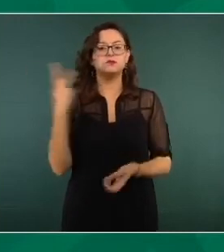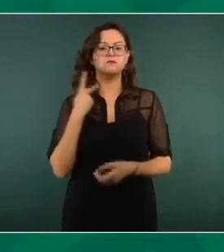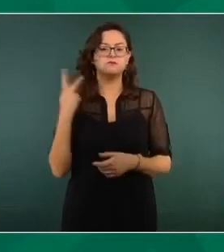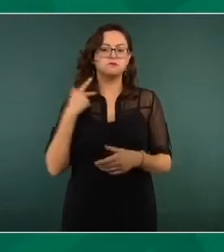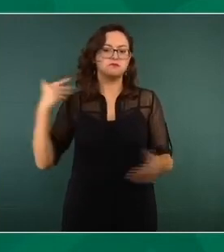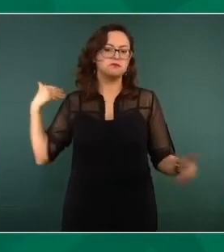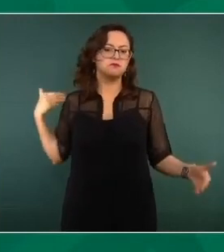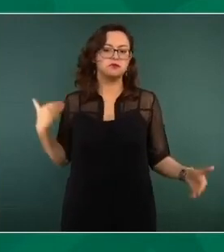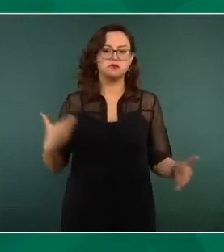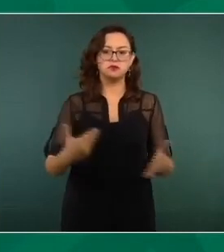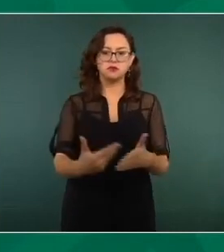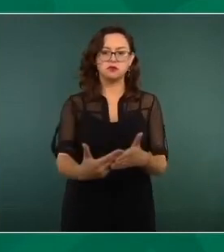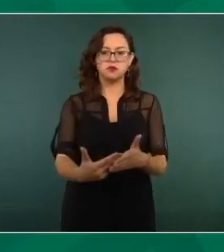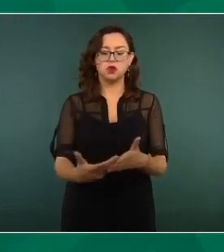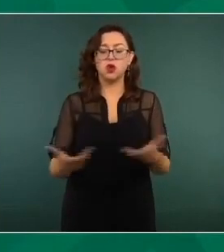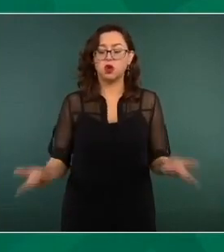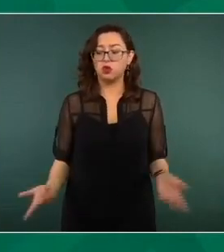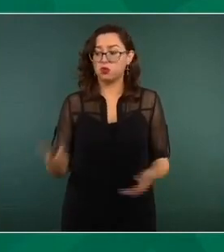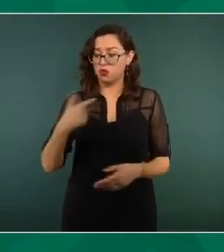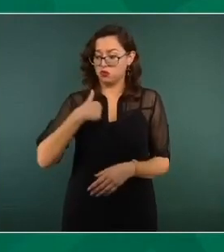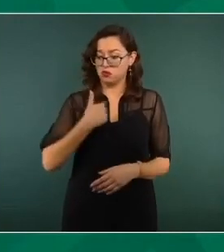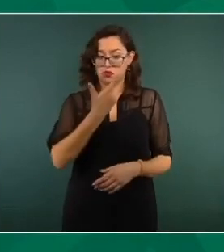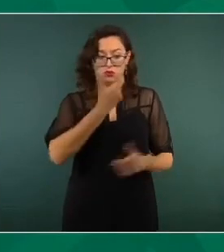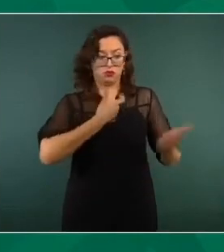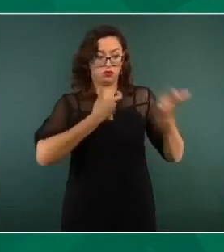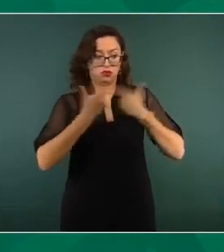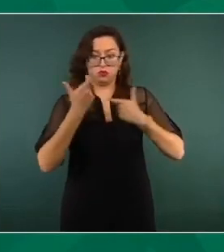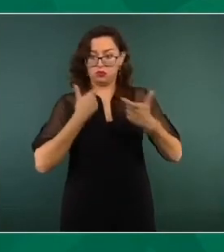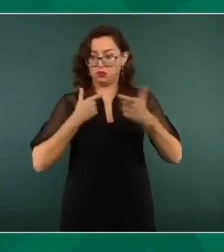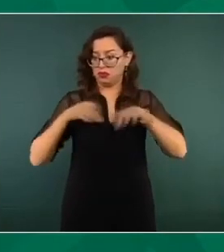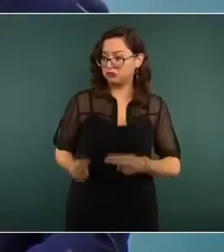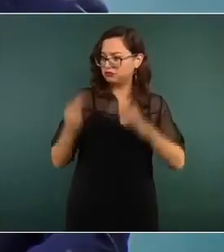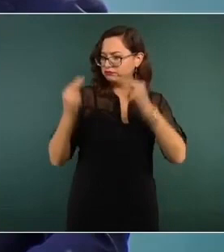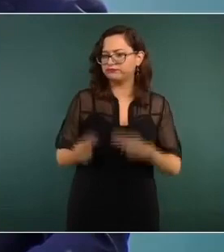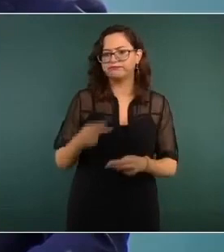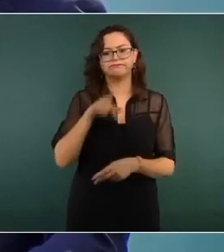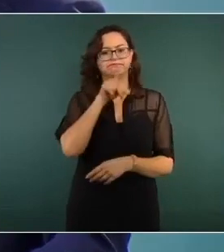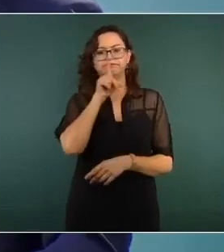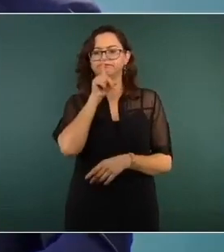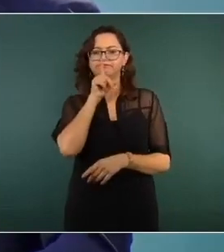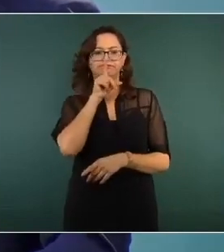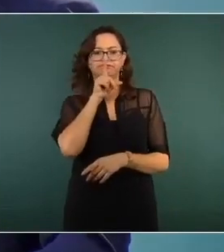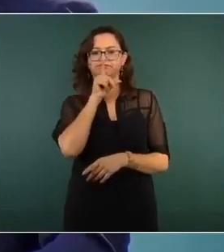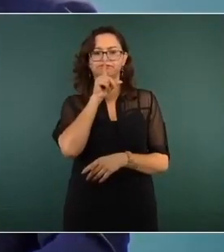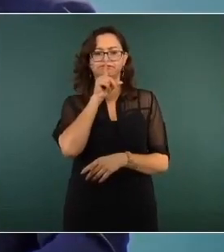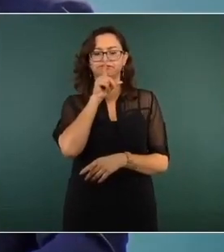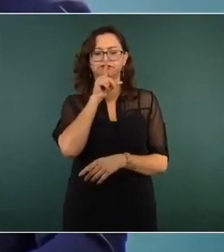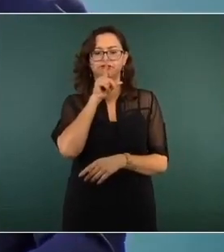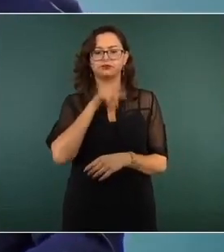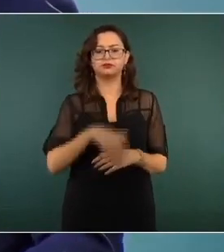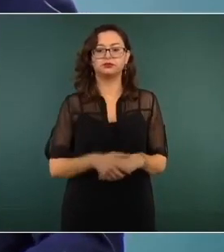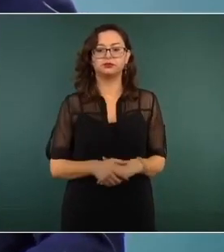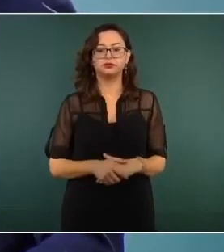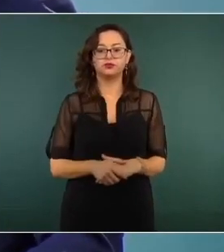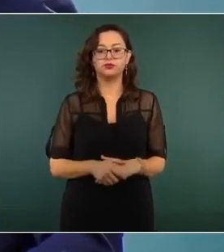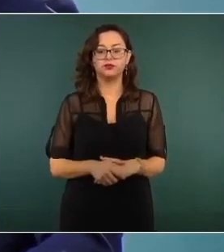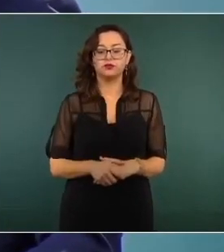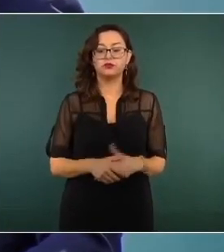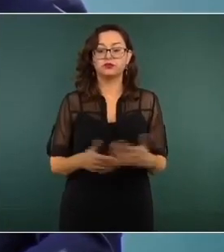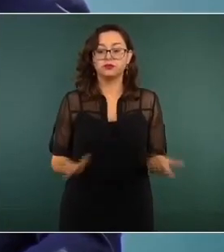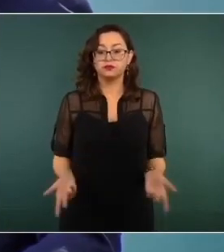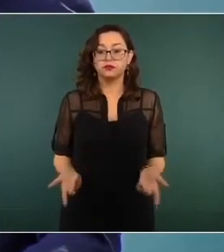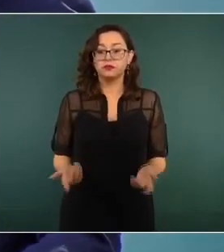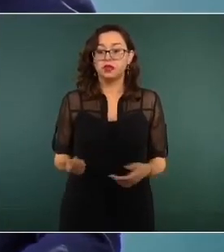no vive de la política. Segundo, nadie paga para que le peguen.